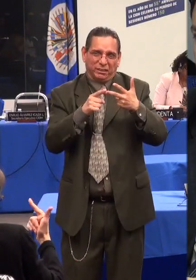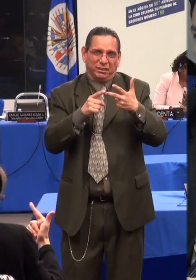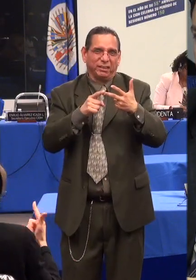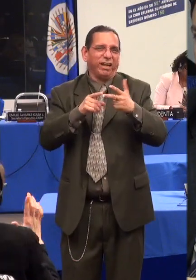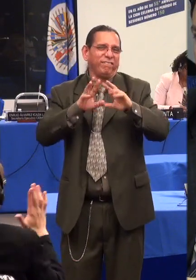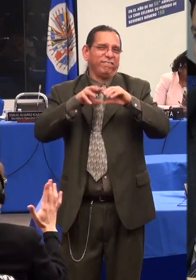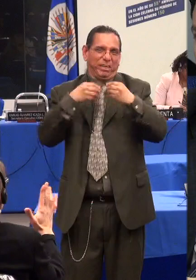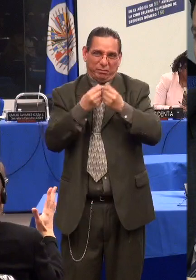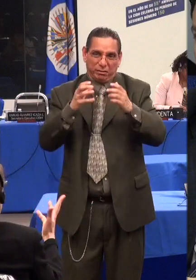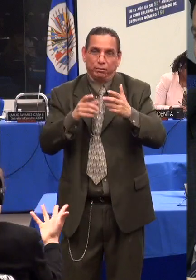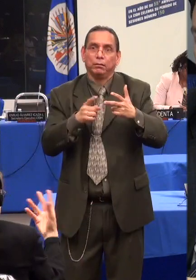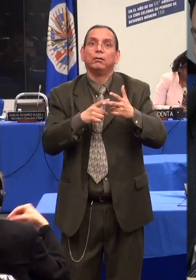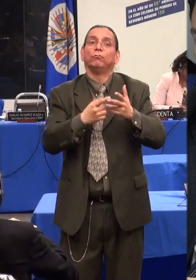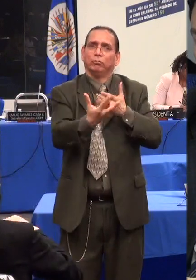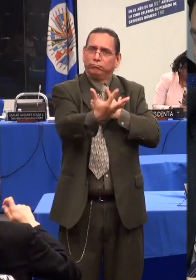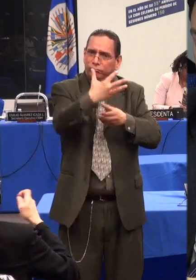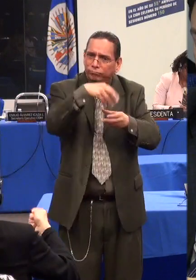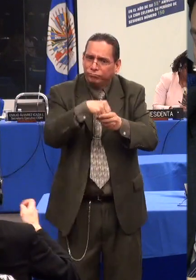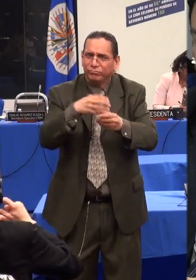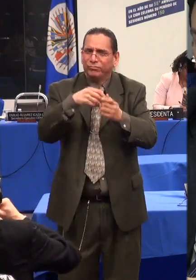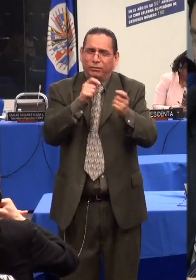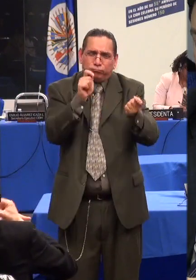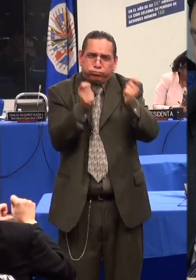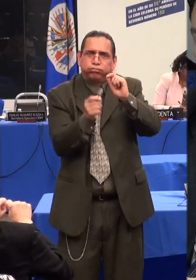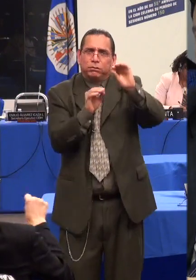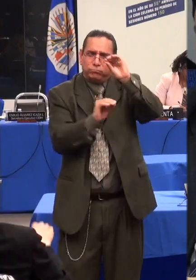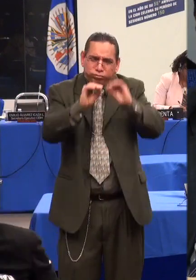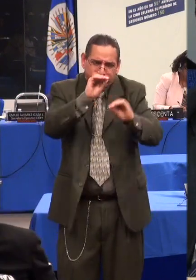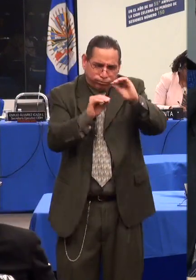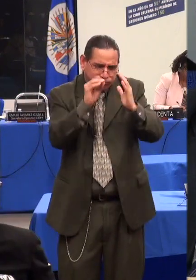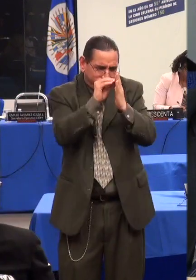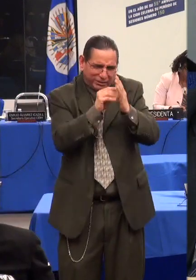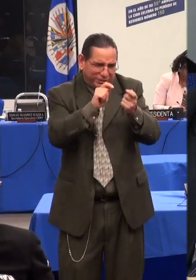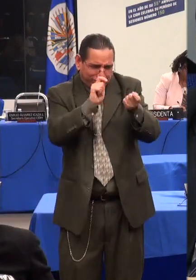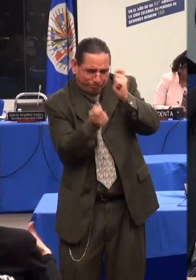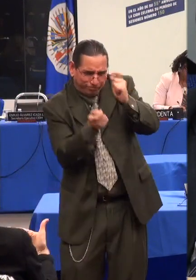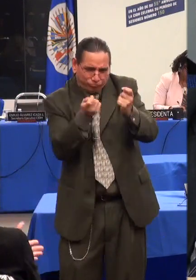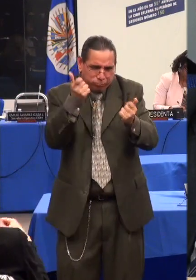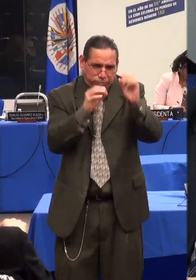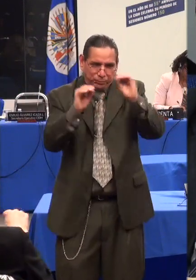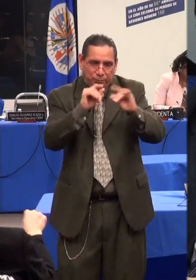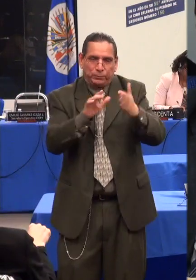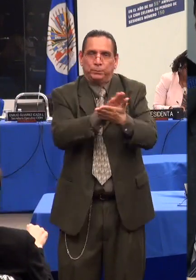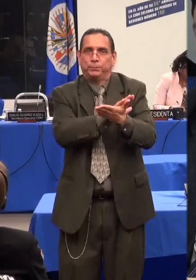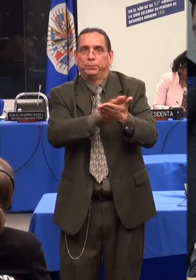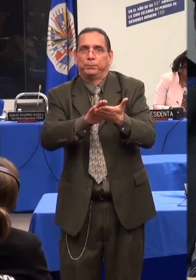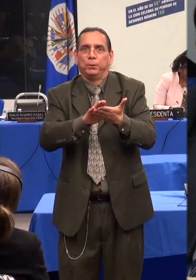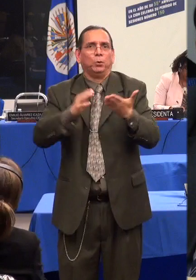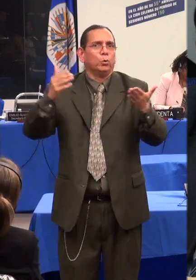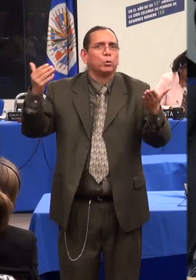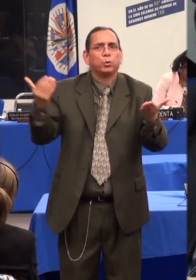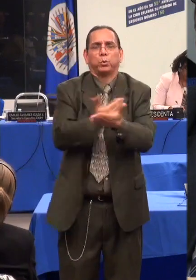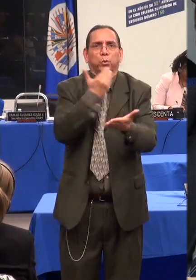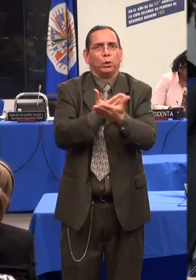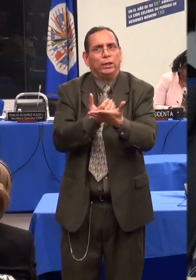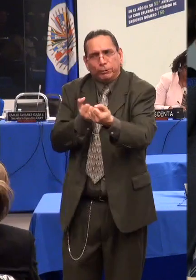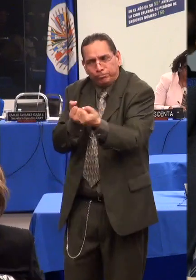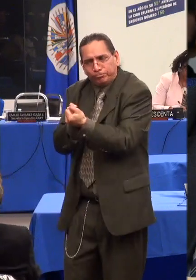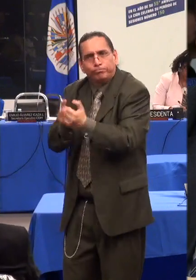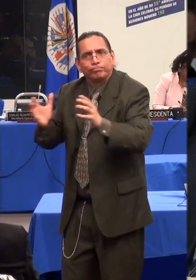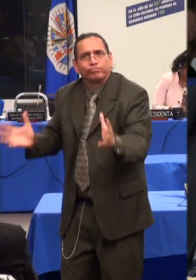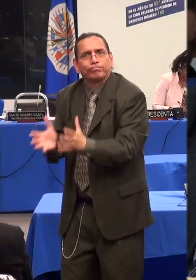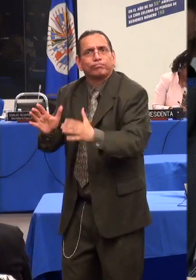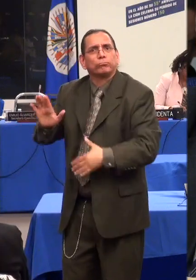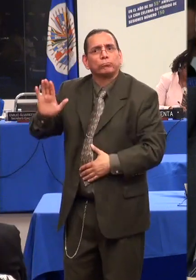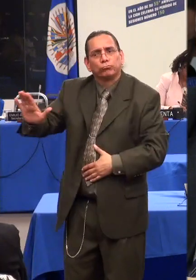judicial de manera que se desarrolle un sistema que favorezca el ejercicio de la capacidad jurídica y la toma de decisiones con apoyo